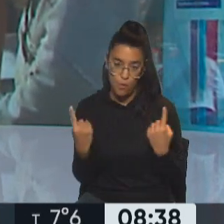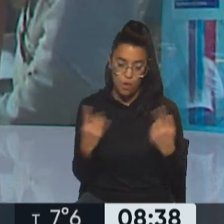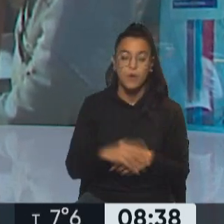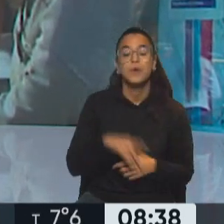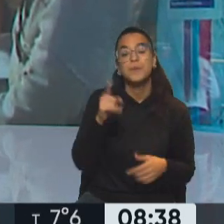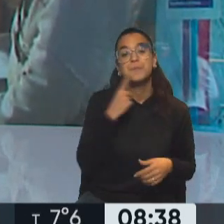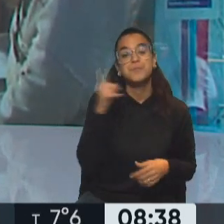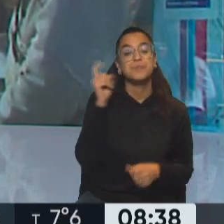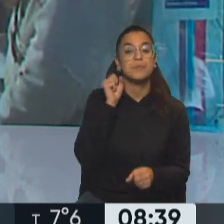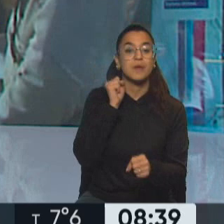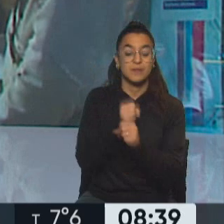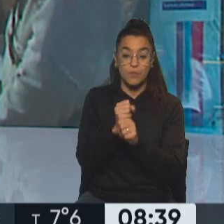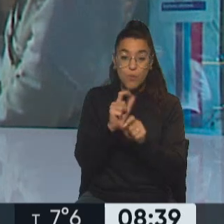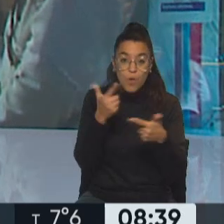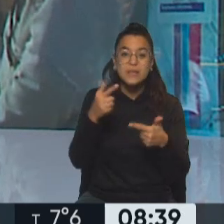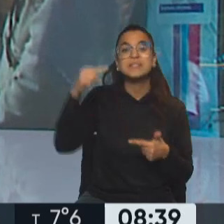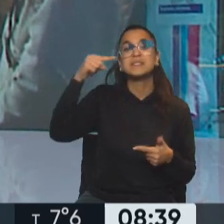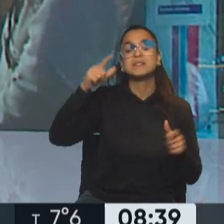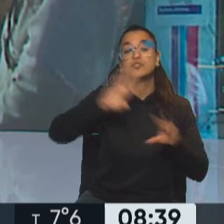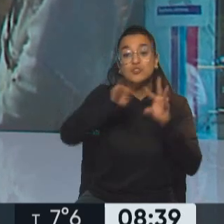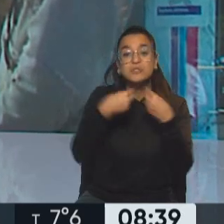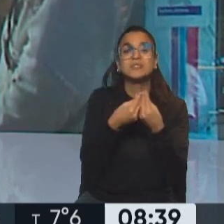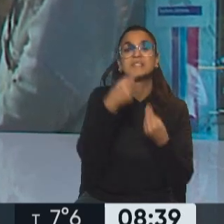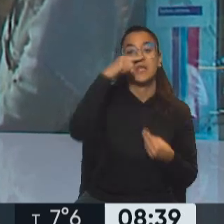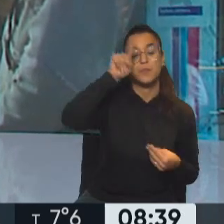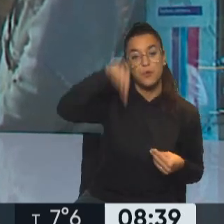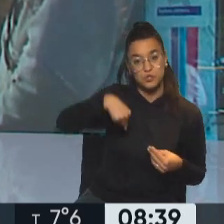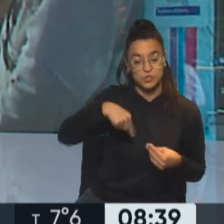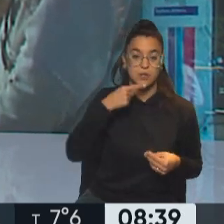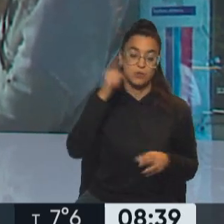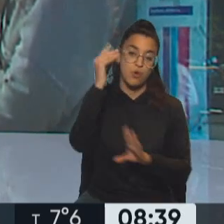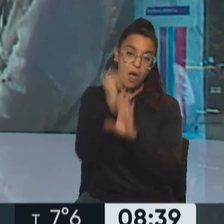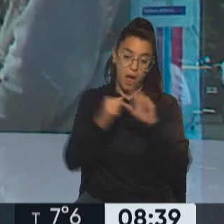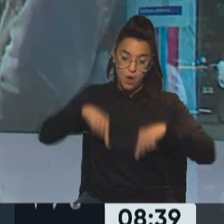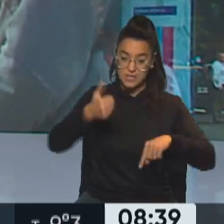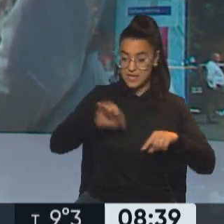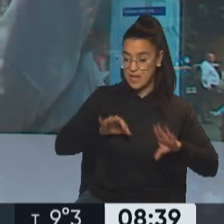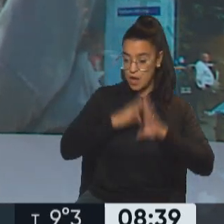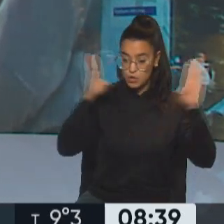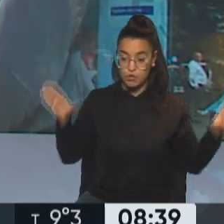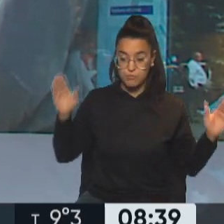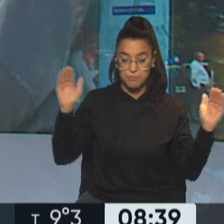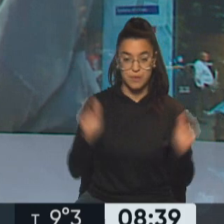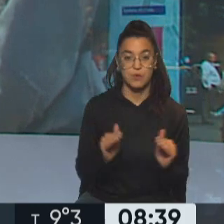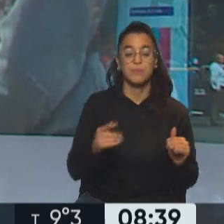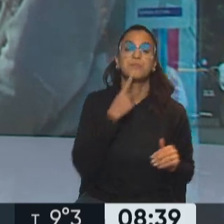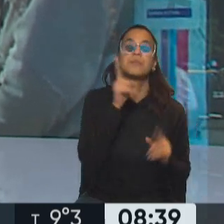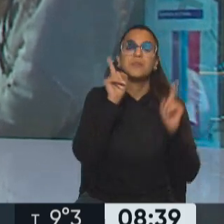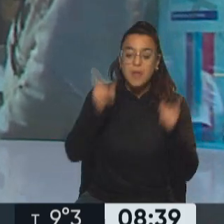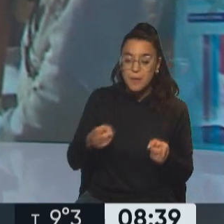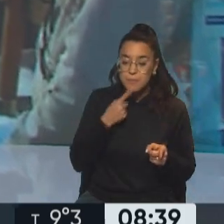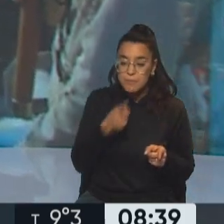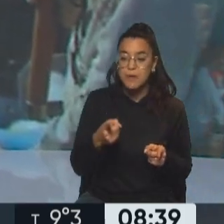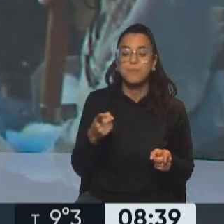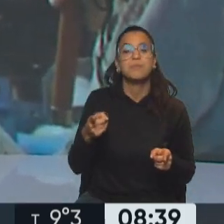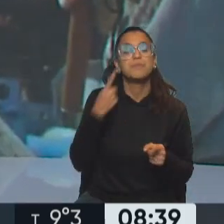El desempleo está en el 7% en República Argentina, que es el índice más bajo en los últimos seis años. Y también se muestra, y esto